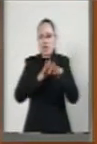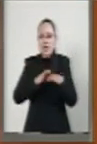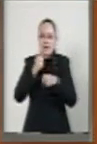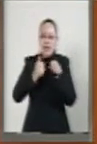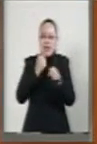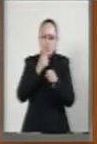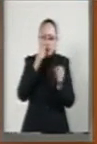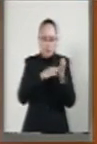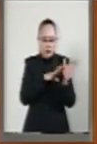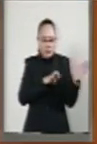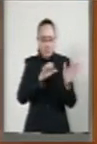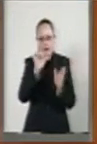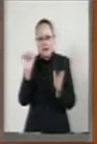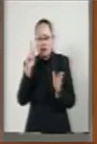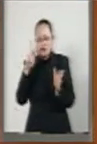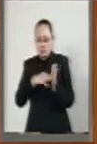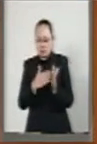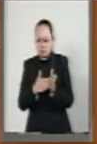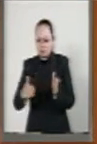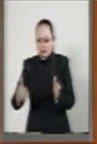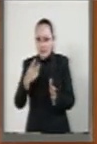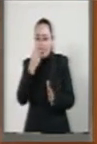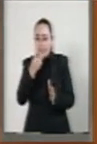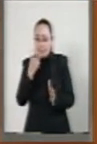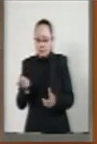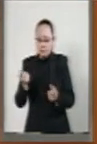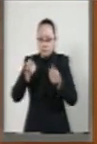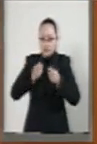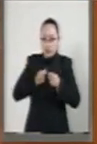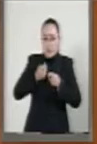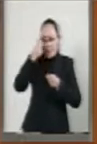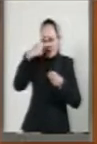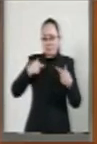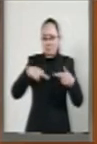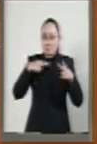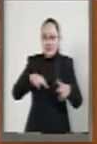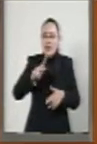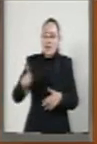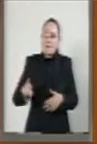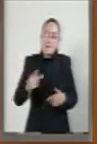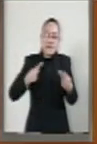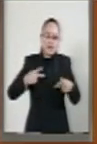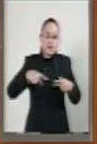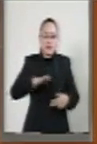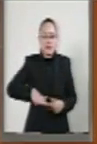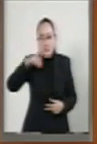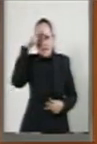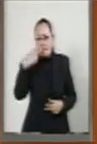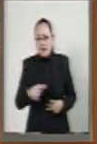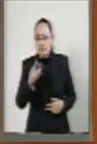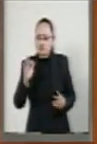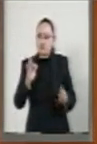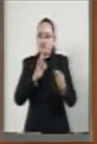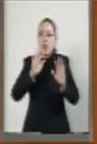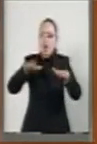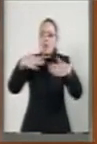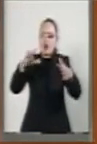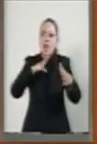nombre de los intereses nacionales del pueblo mexicano y frente a una coyuntura internacional